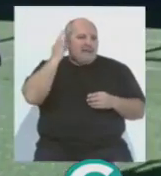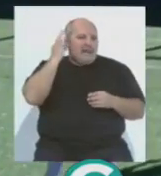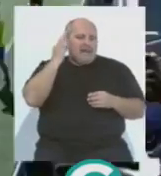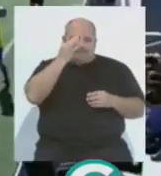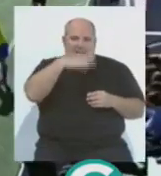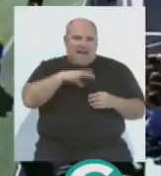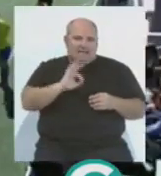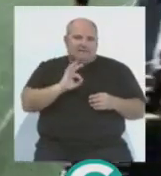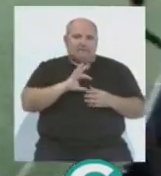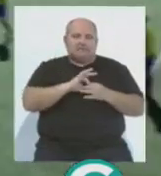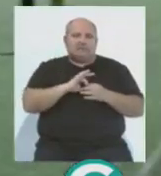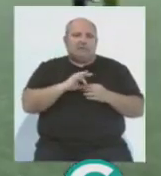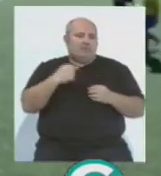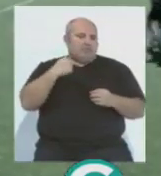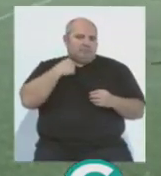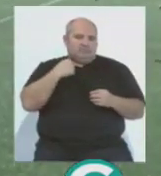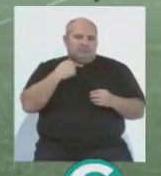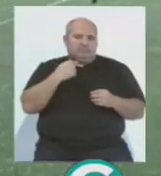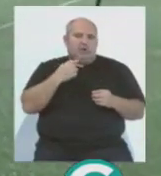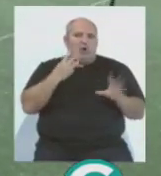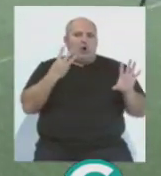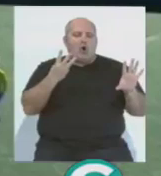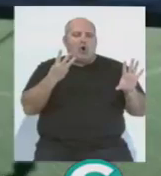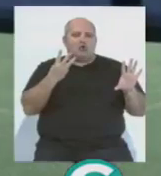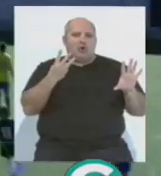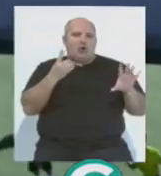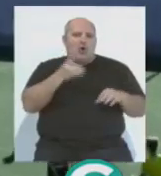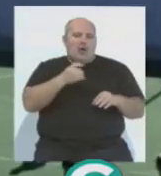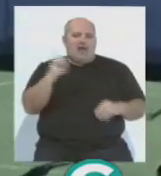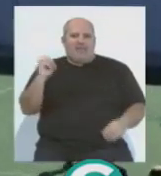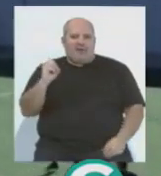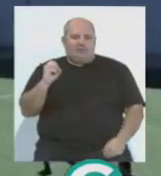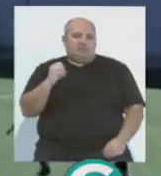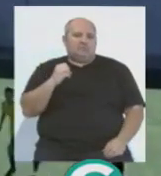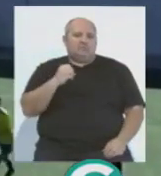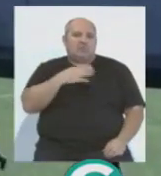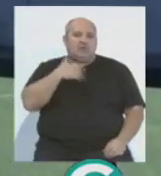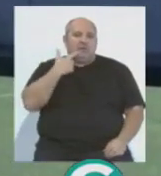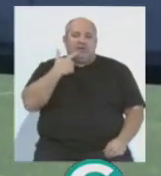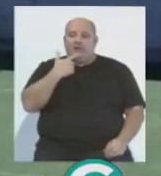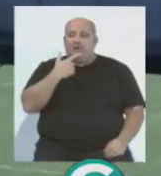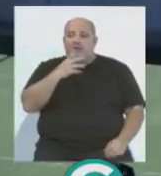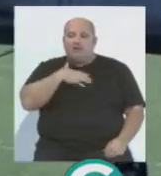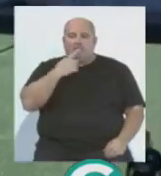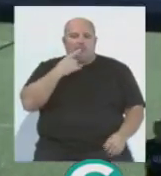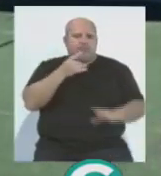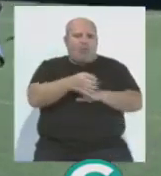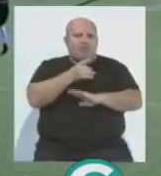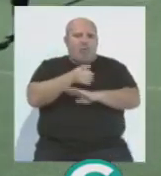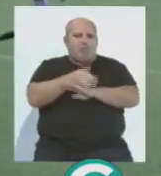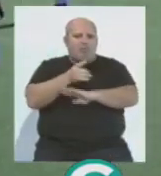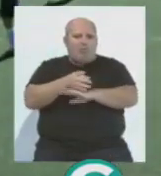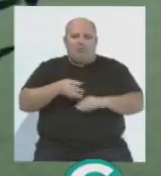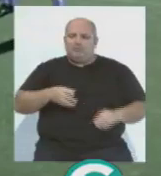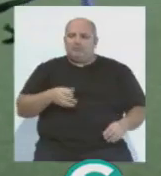que también salieron derrotadas por 8 goles a 0, con lo cual vemos también auténticos golazos, también